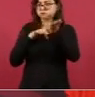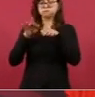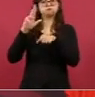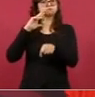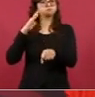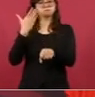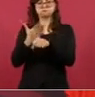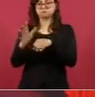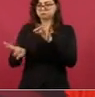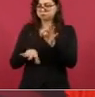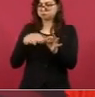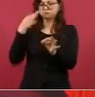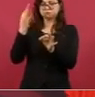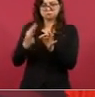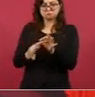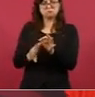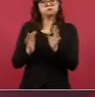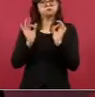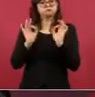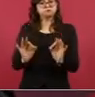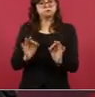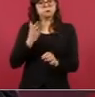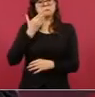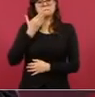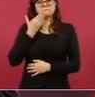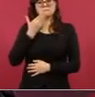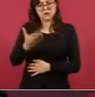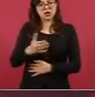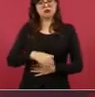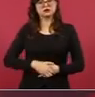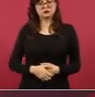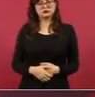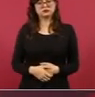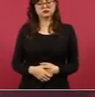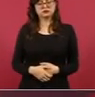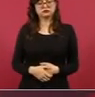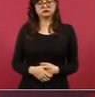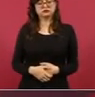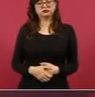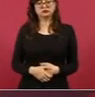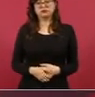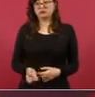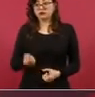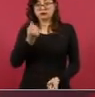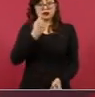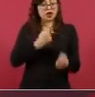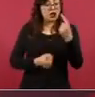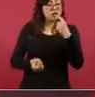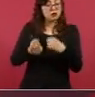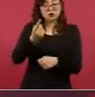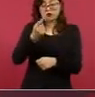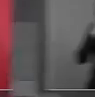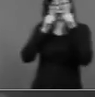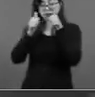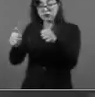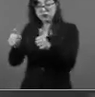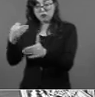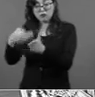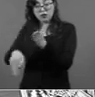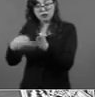pendientes. Son muy pocos los casos, sin embargo, lo vamos a revisar.